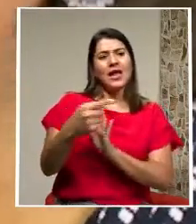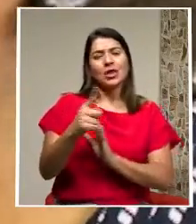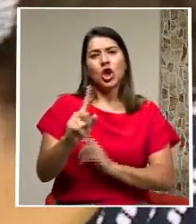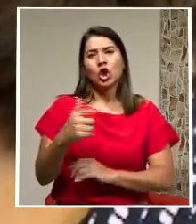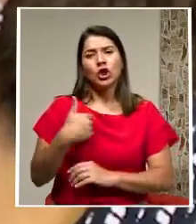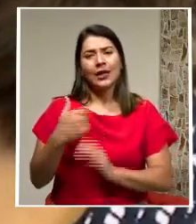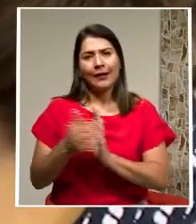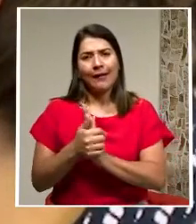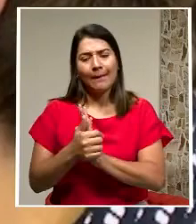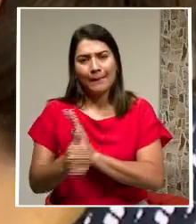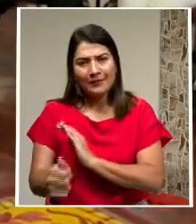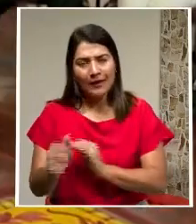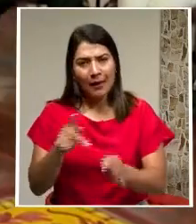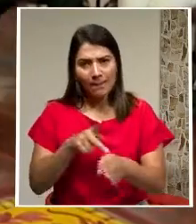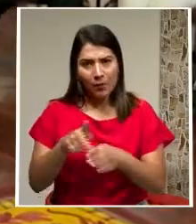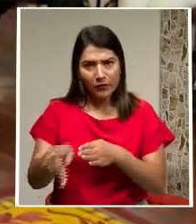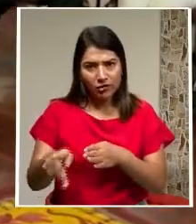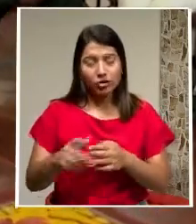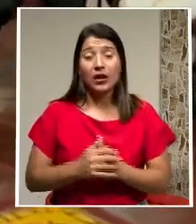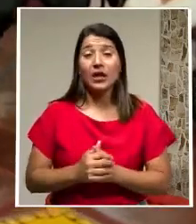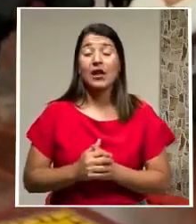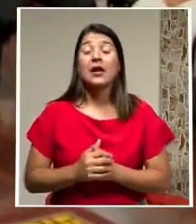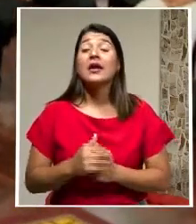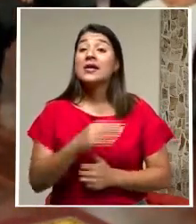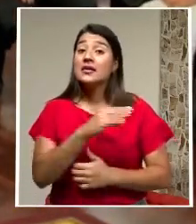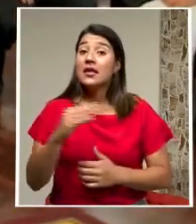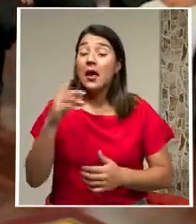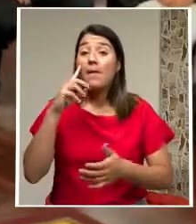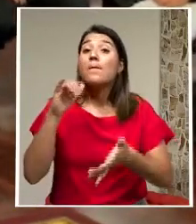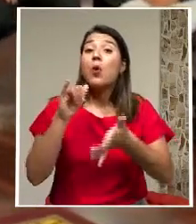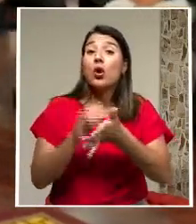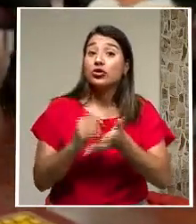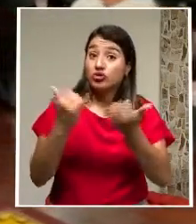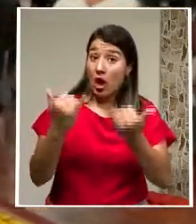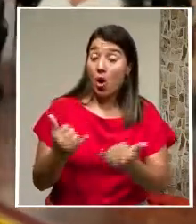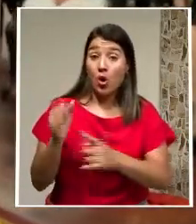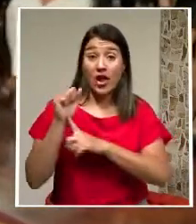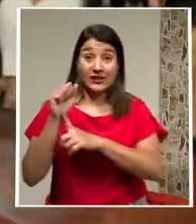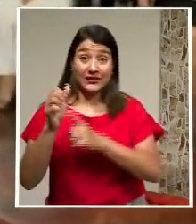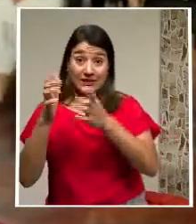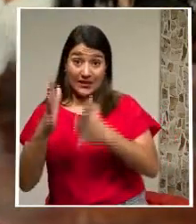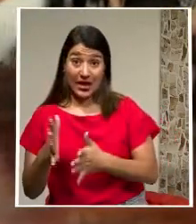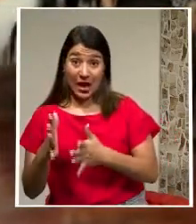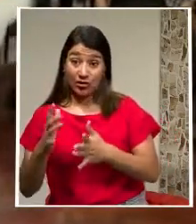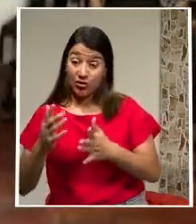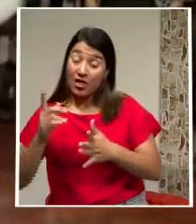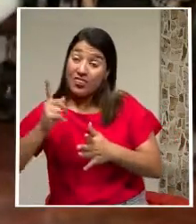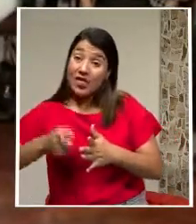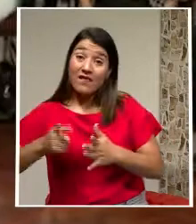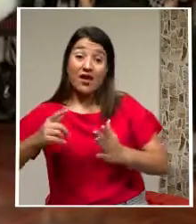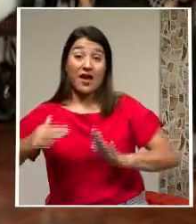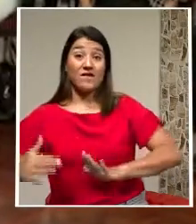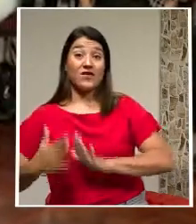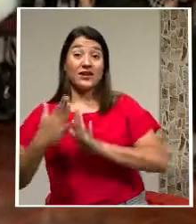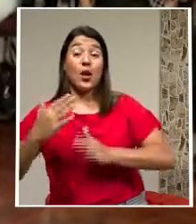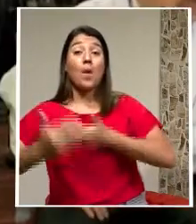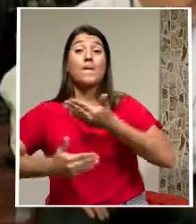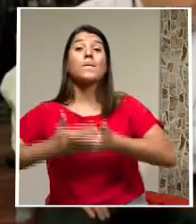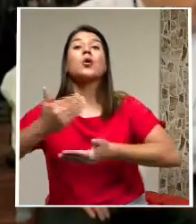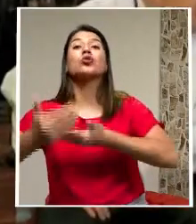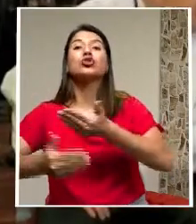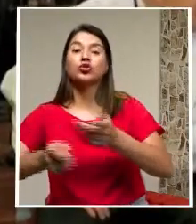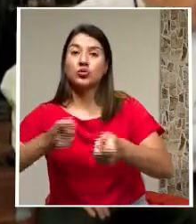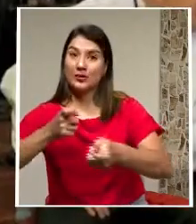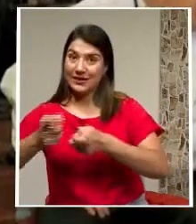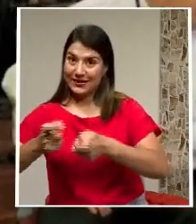descalifican y acudiendo a la violencia de género es por esa razón que ahora el sindicalista enfrenta un proceso administrativo disciplinario a razón